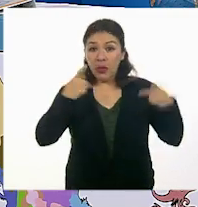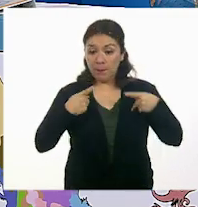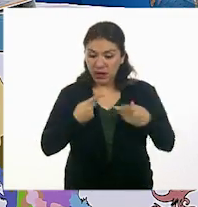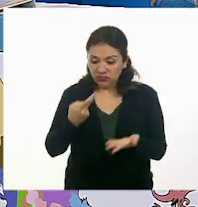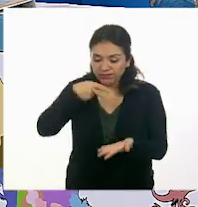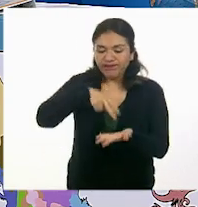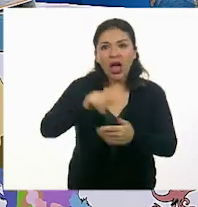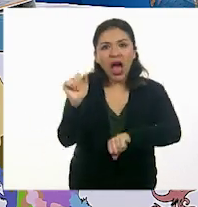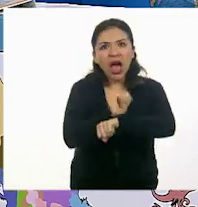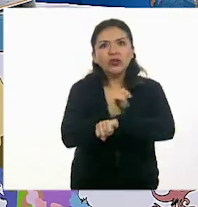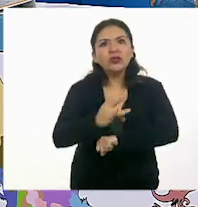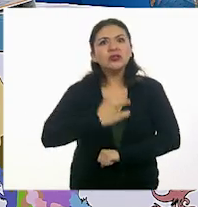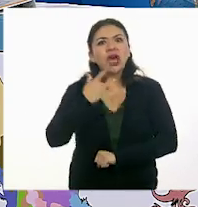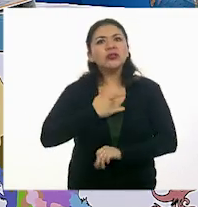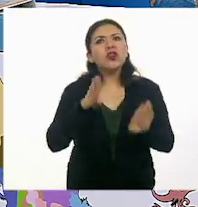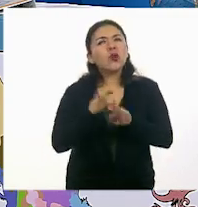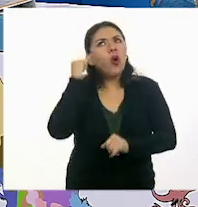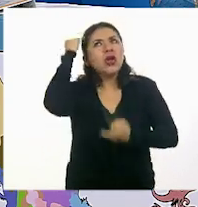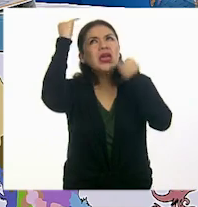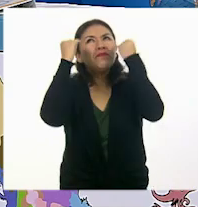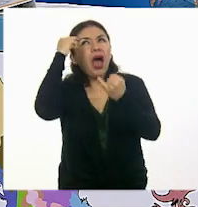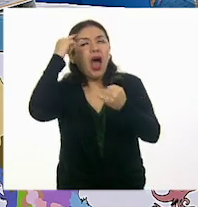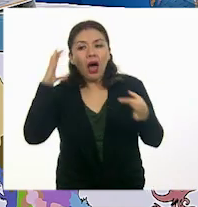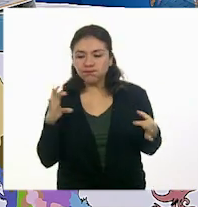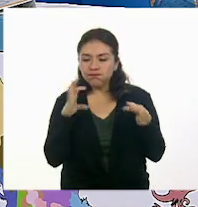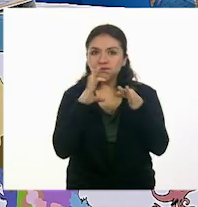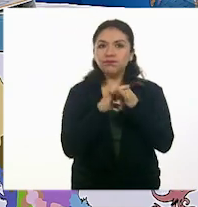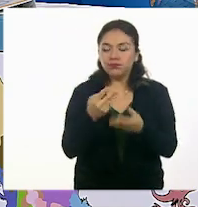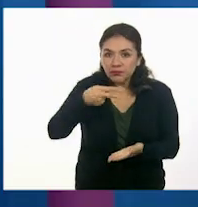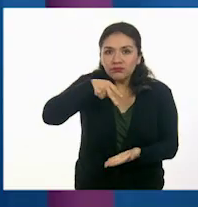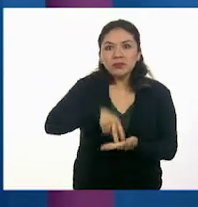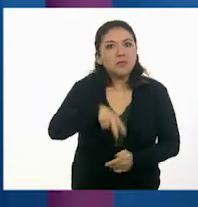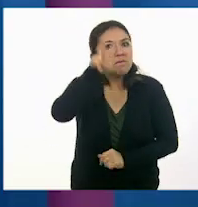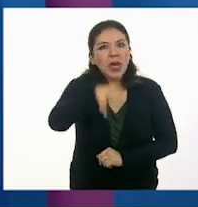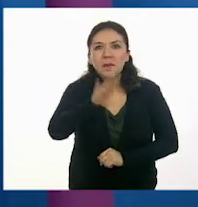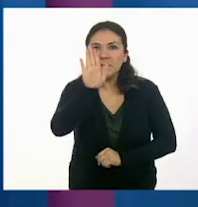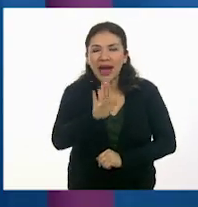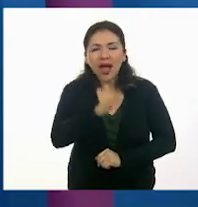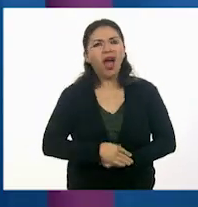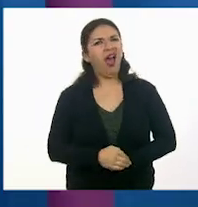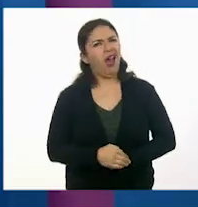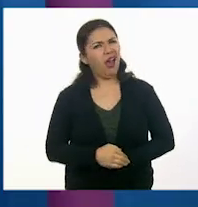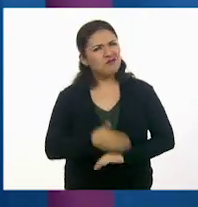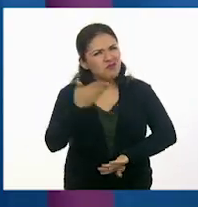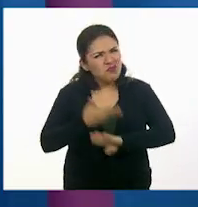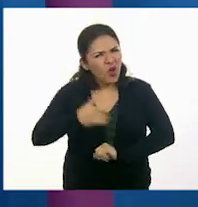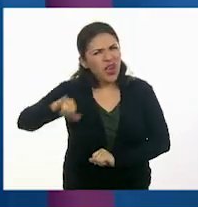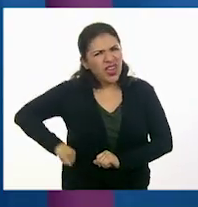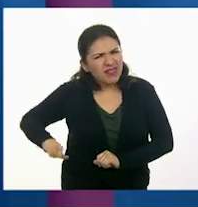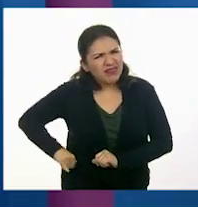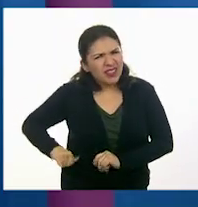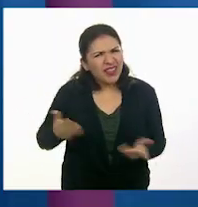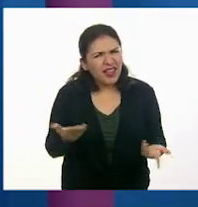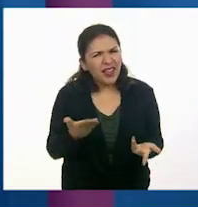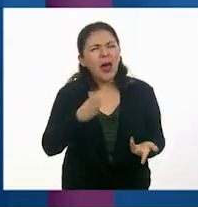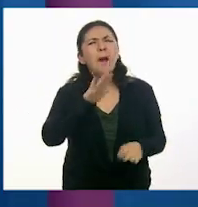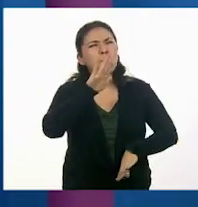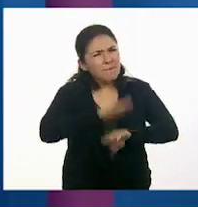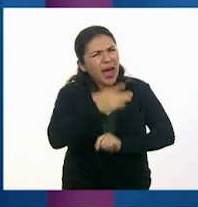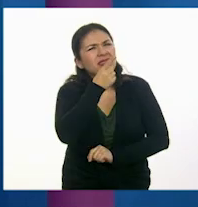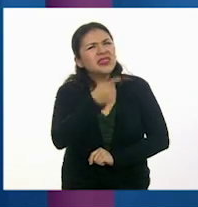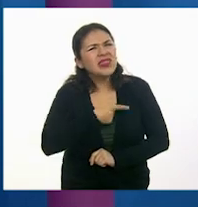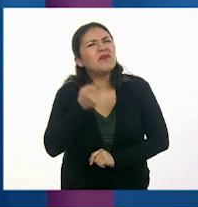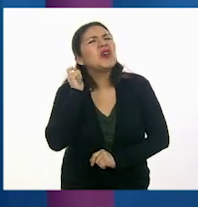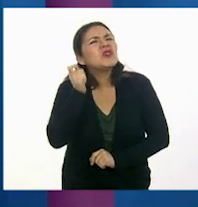ponerse en las circunstancias imaginarias del personaje. ¡Ah! Es muy interesante. A ver, cuéntame más cómo